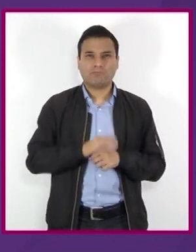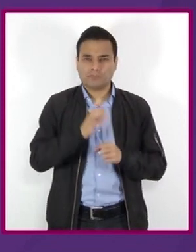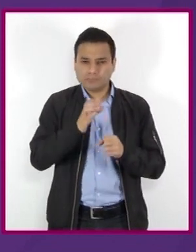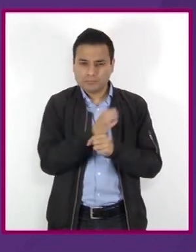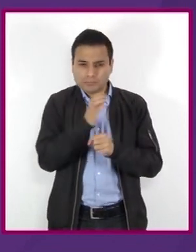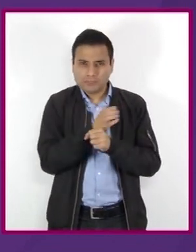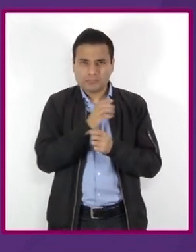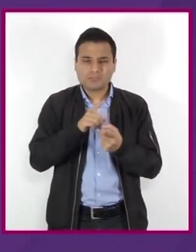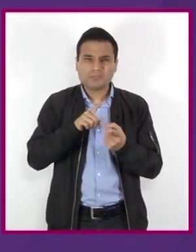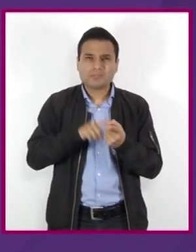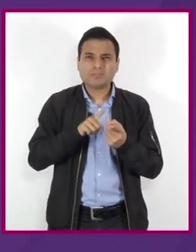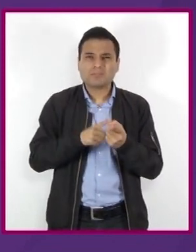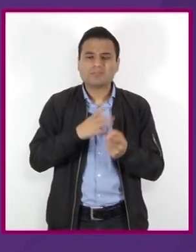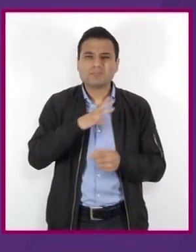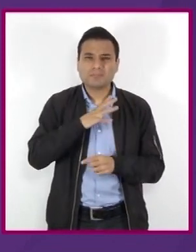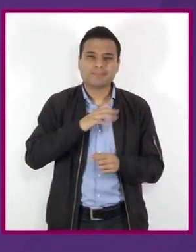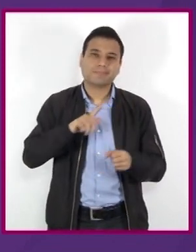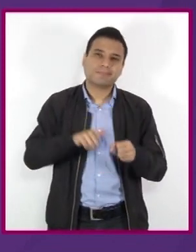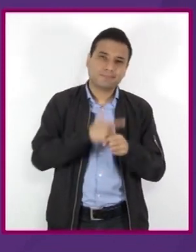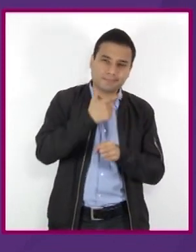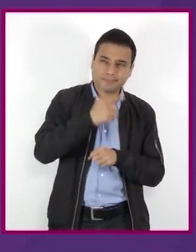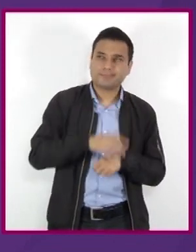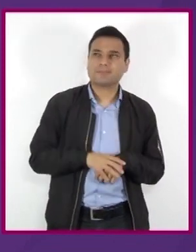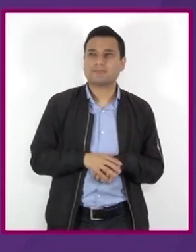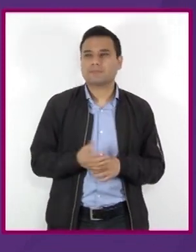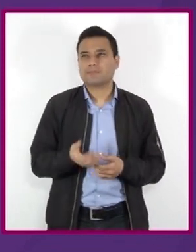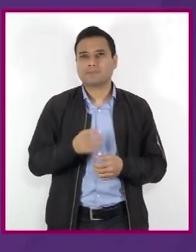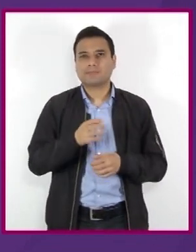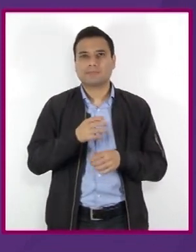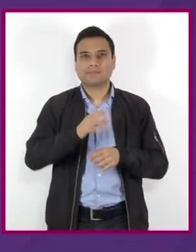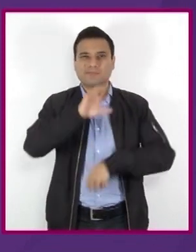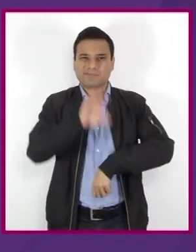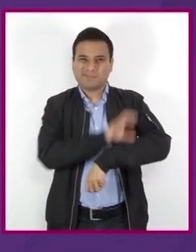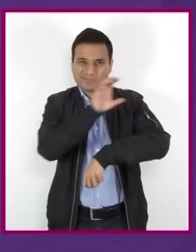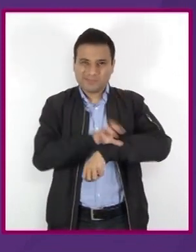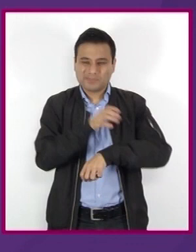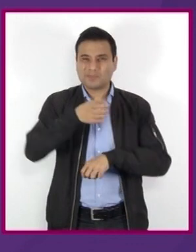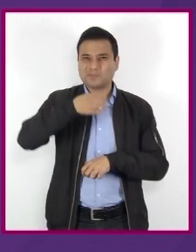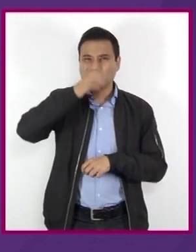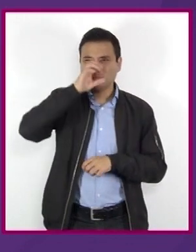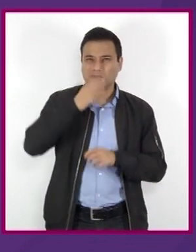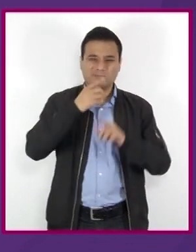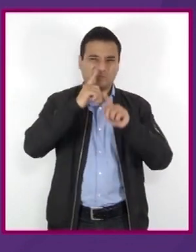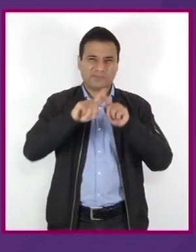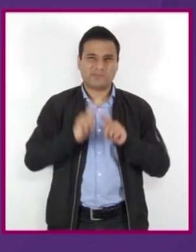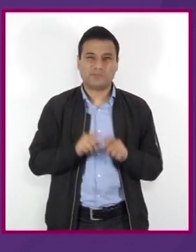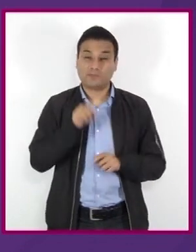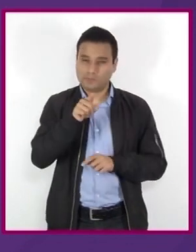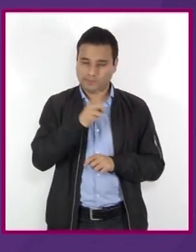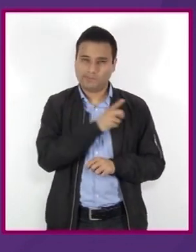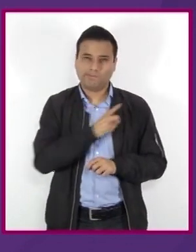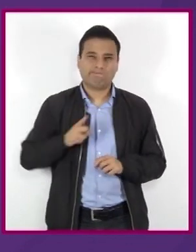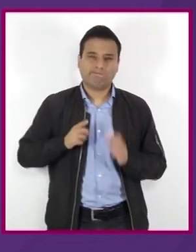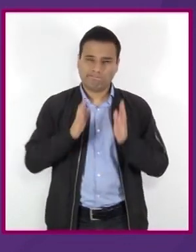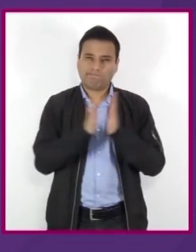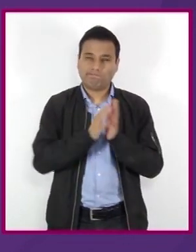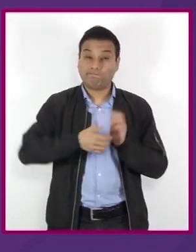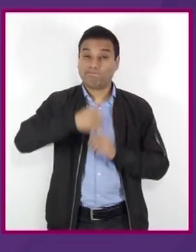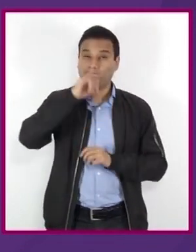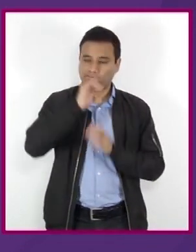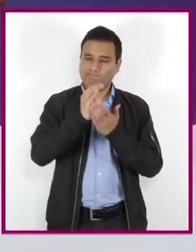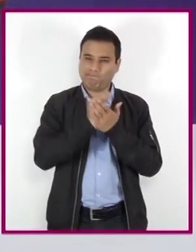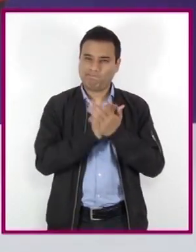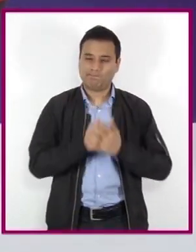encontrar en refrescos, bebidas energizantes. En general, se sugiere limitar o evitar su consumo.